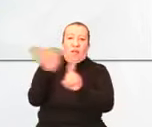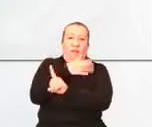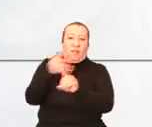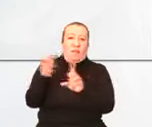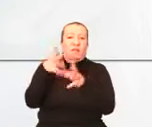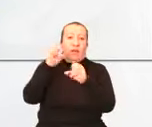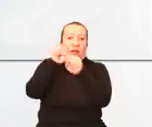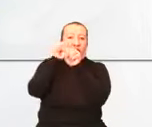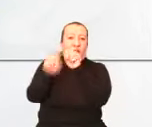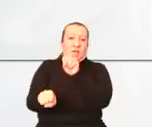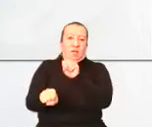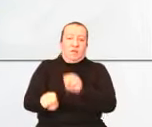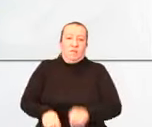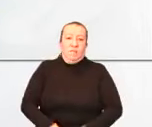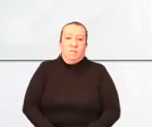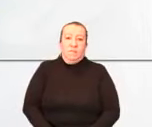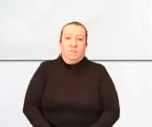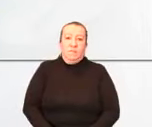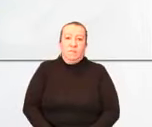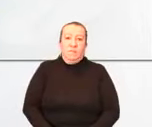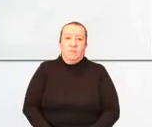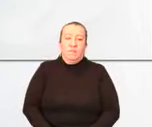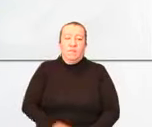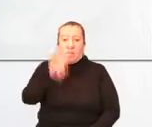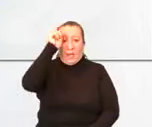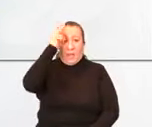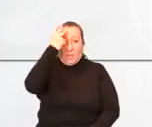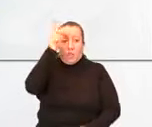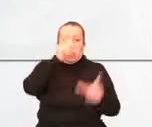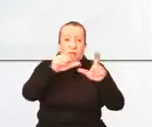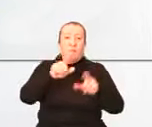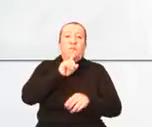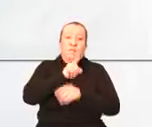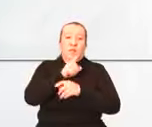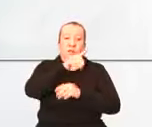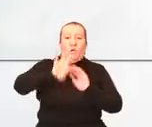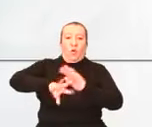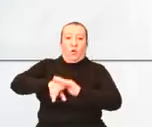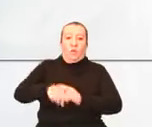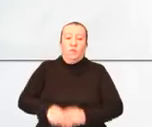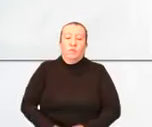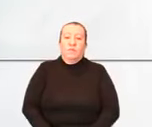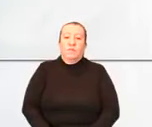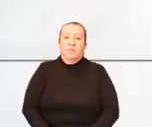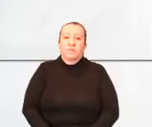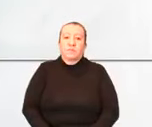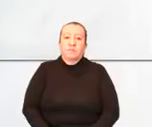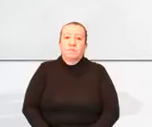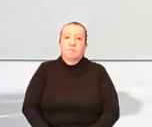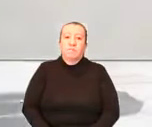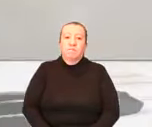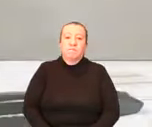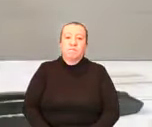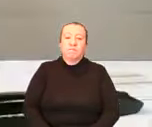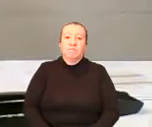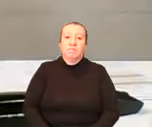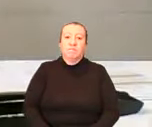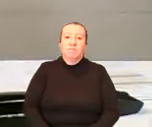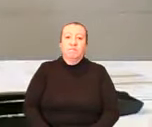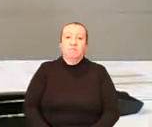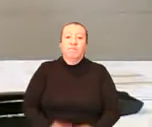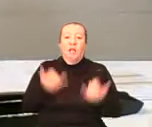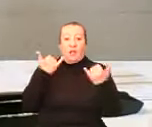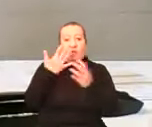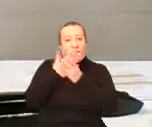corrupto, todos nos podemos equivocar, deliberadamente engañar es ser corrupto, ¿ok? Bien, bueno, y aquí esto lo vamos a obviar,